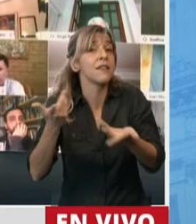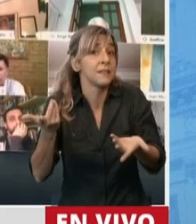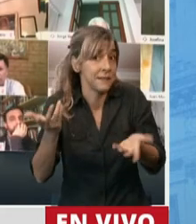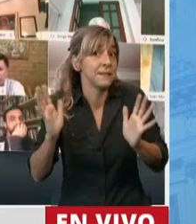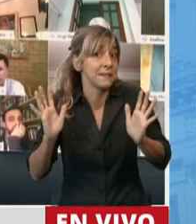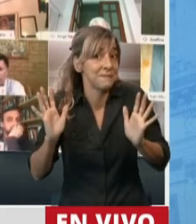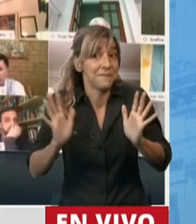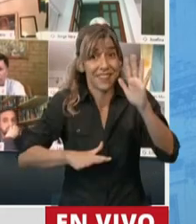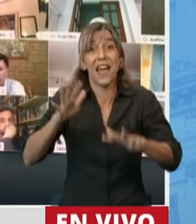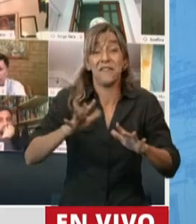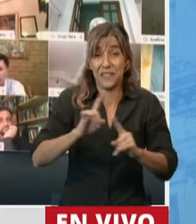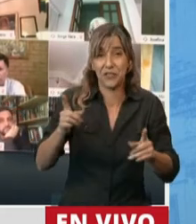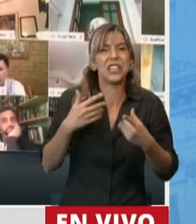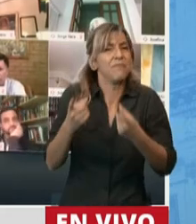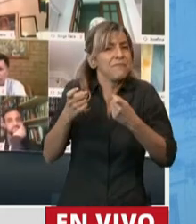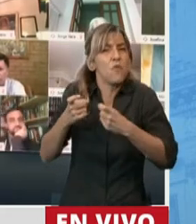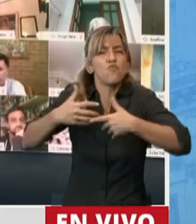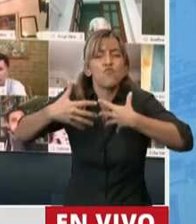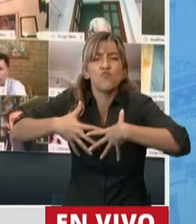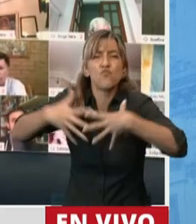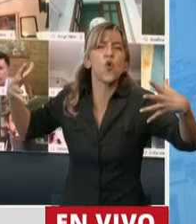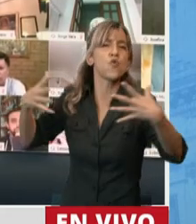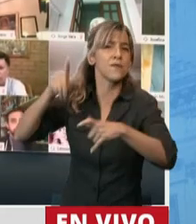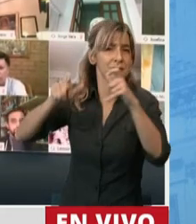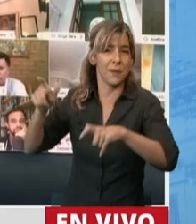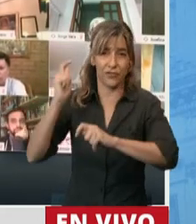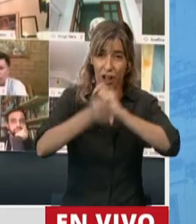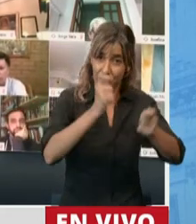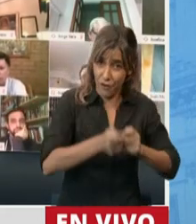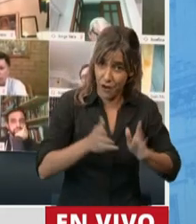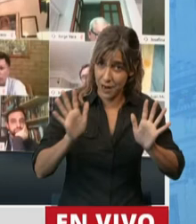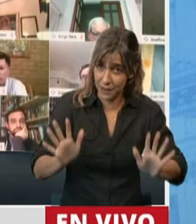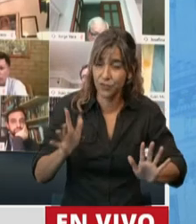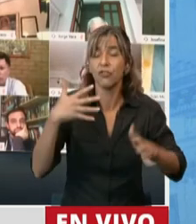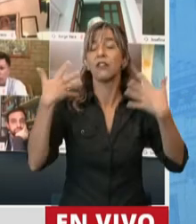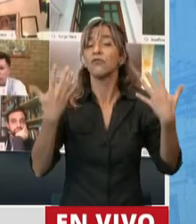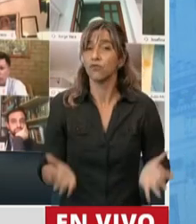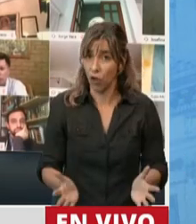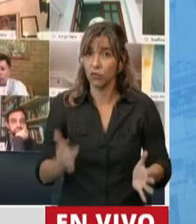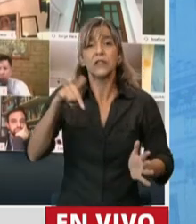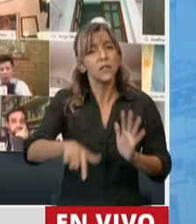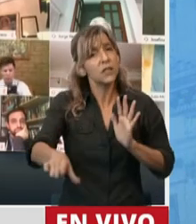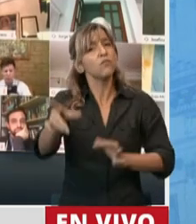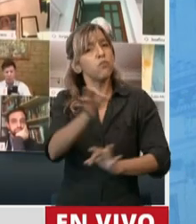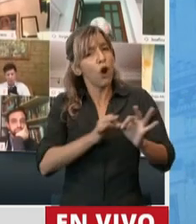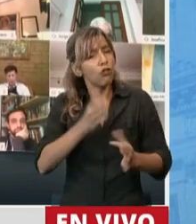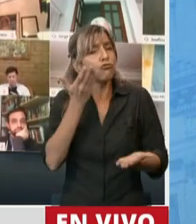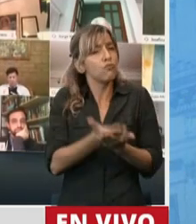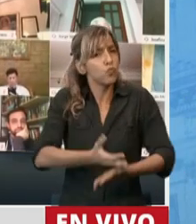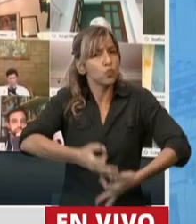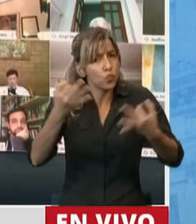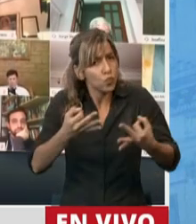este proyecto, pero también es bueno aclarar que hoy